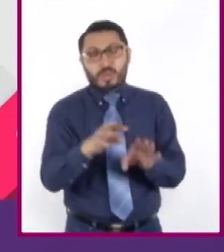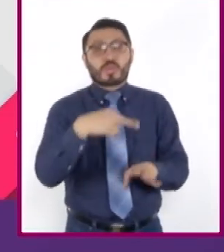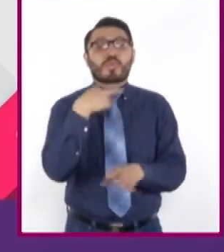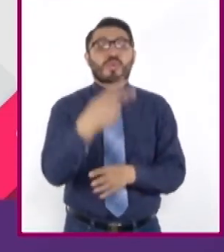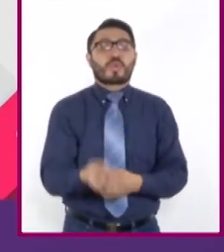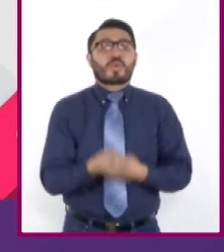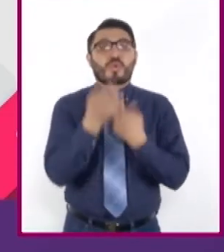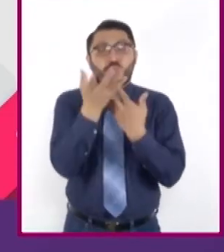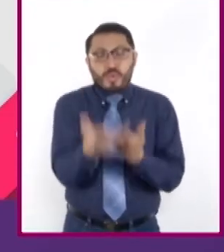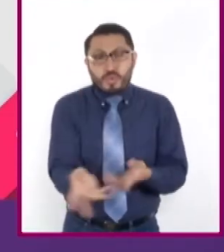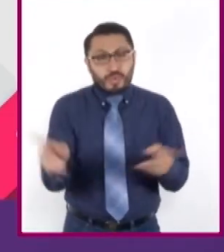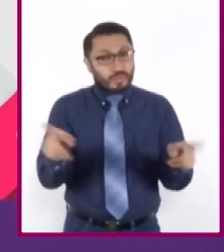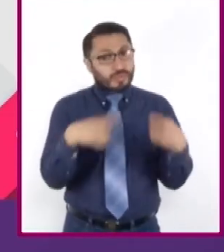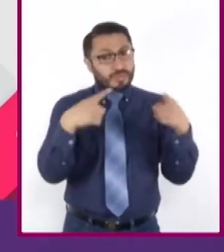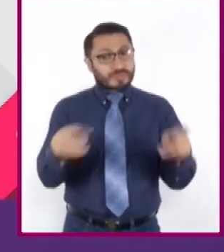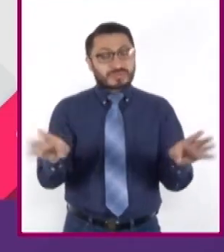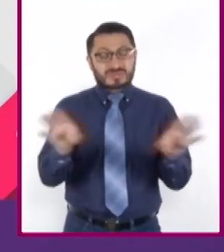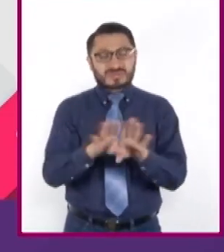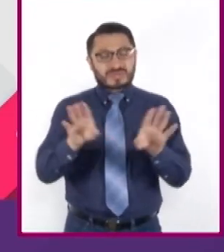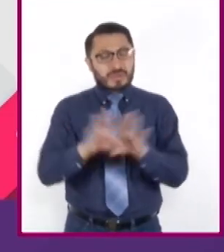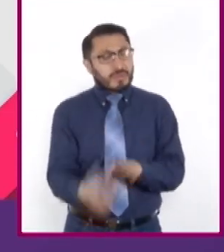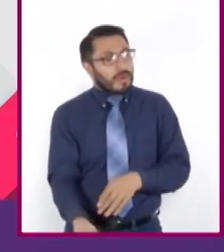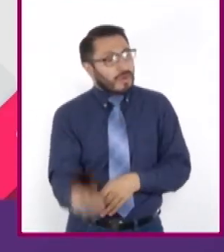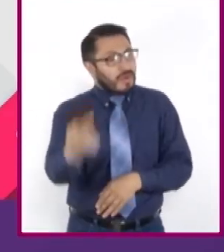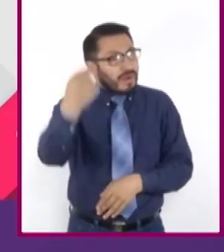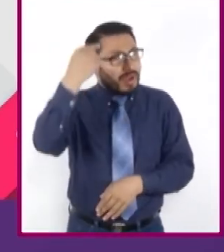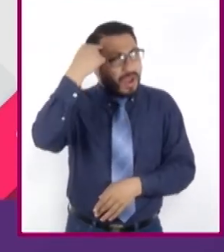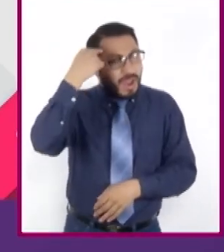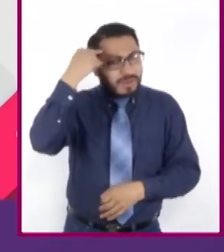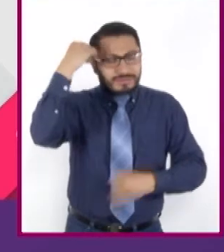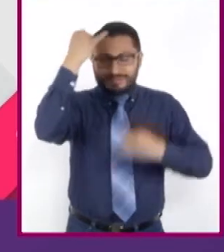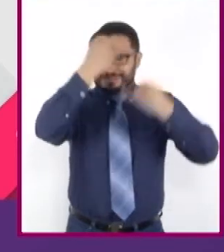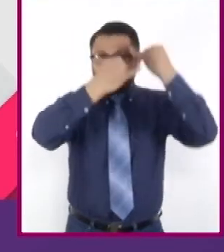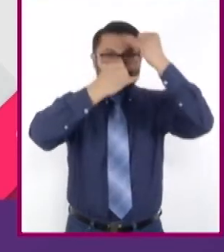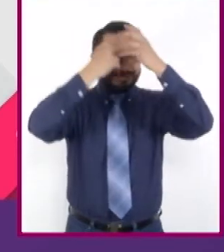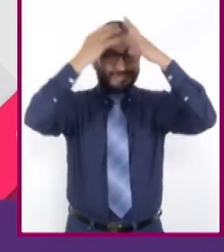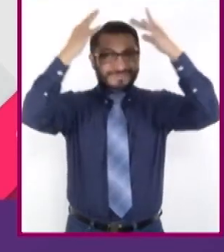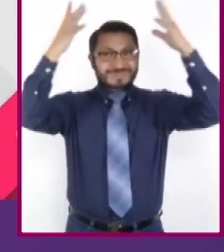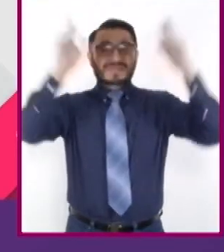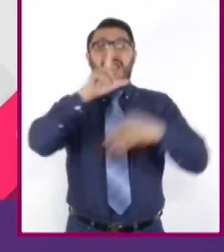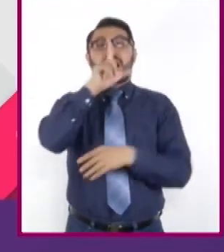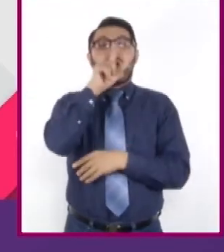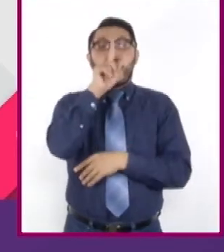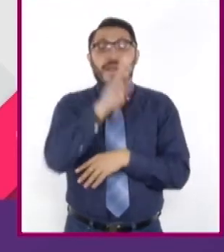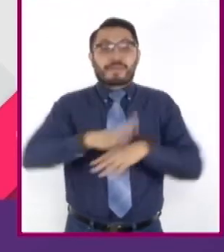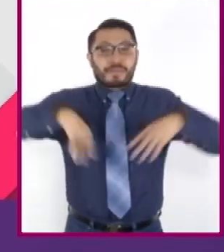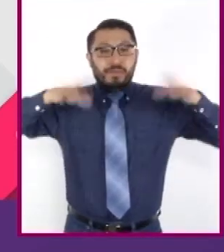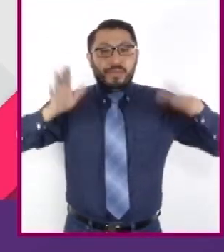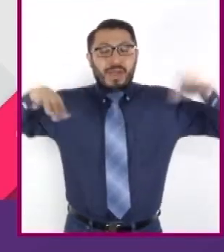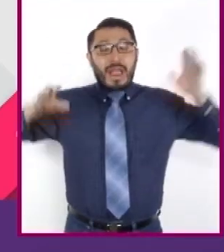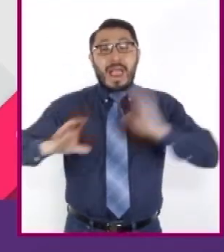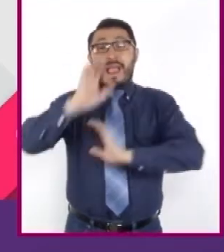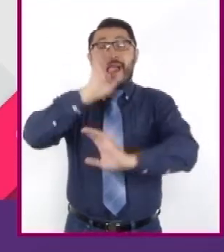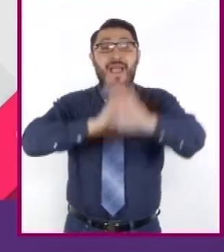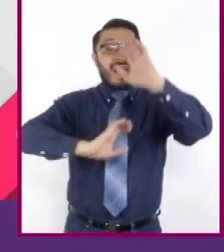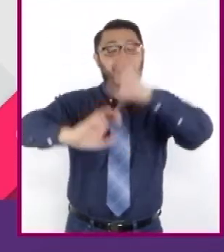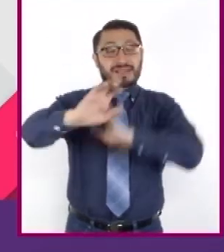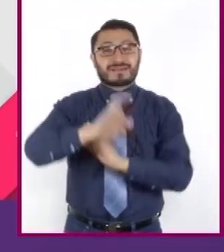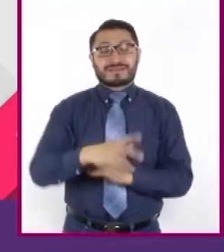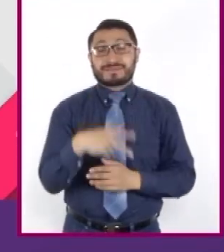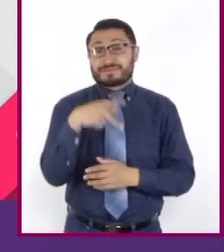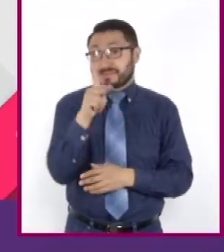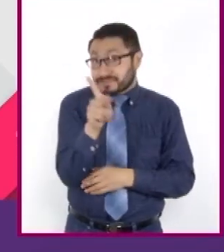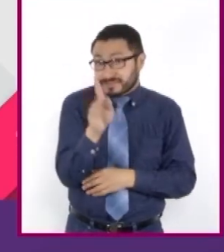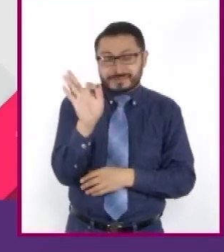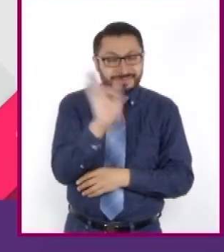flamenco y atraviesa su mente e imagina el canto de un ave, pero tal vez también lo